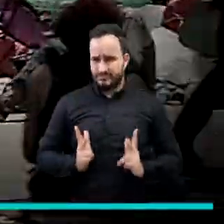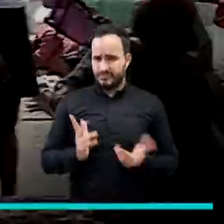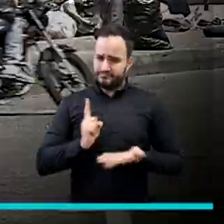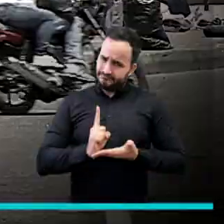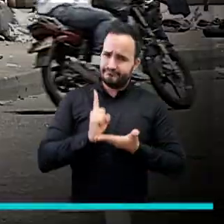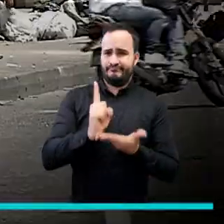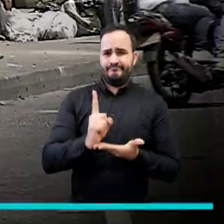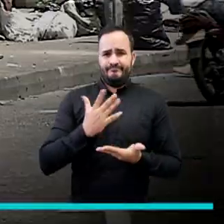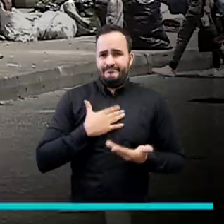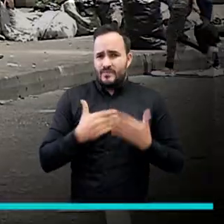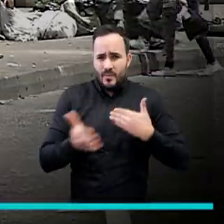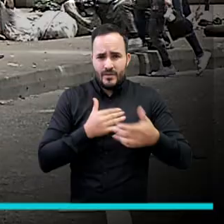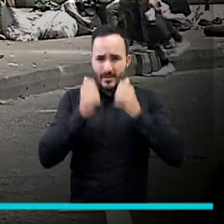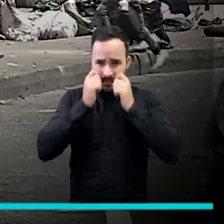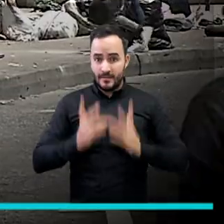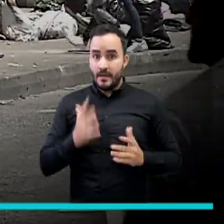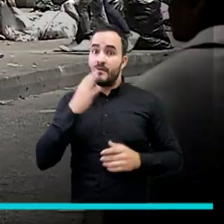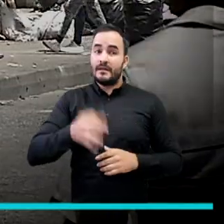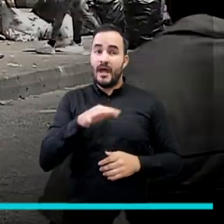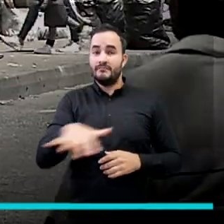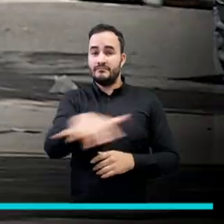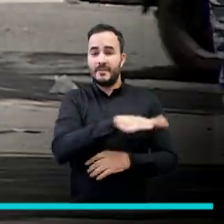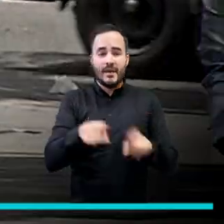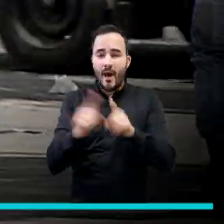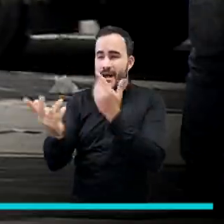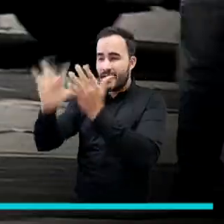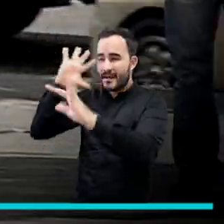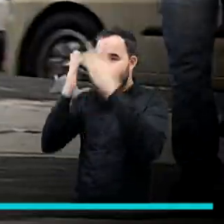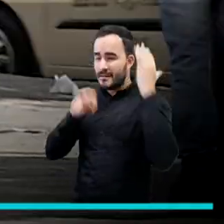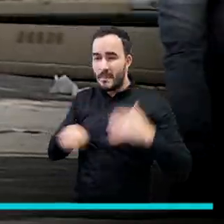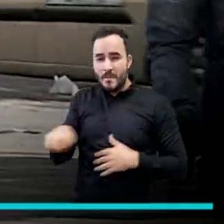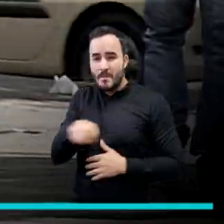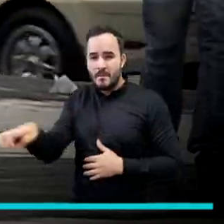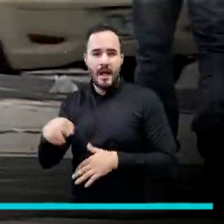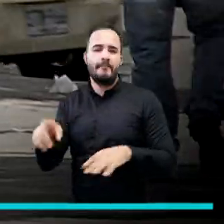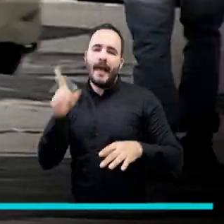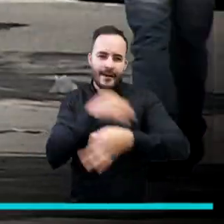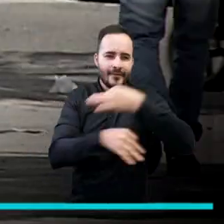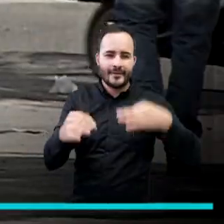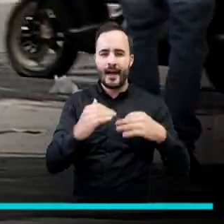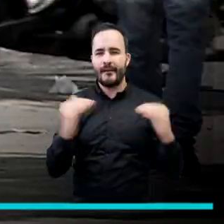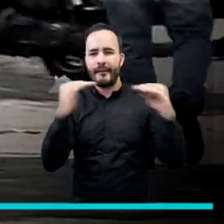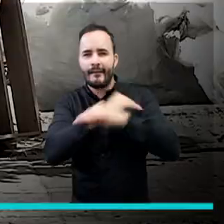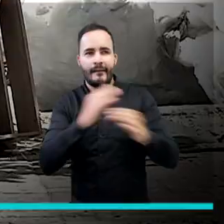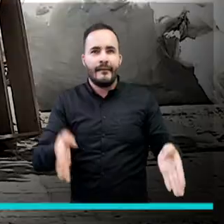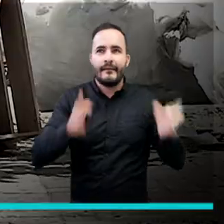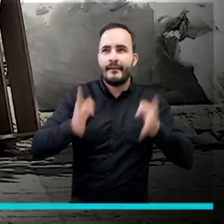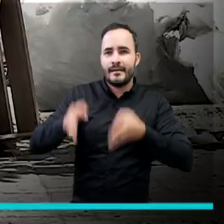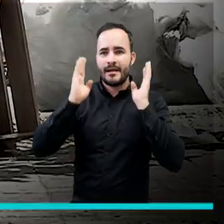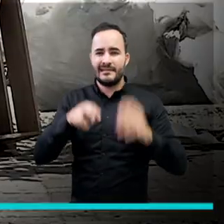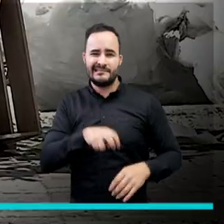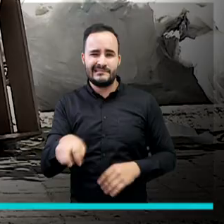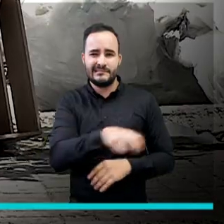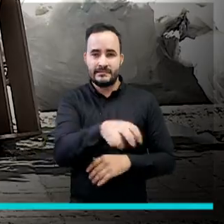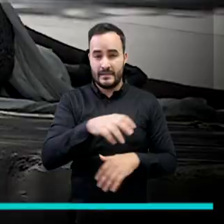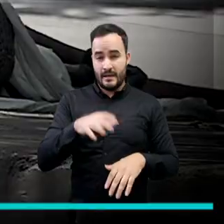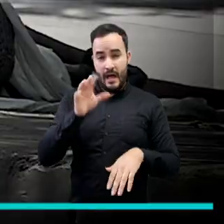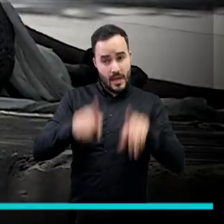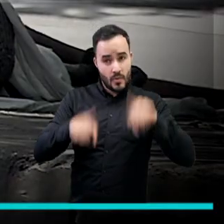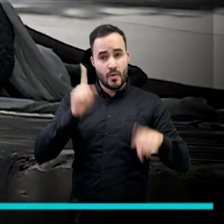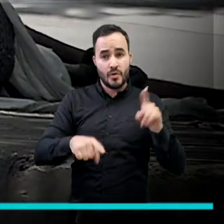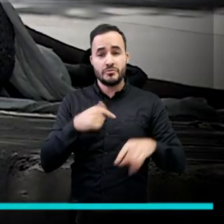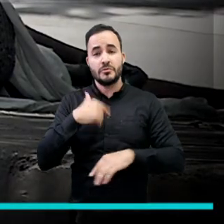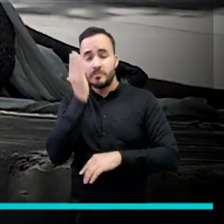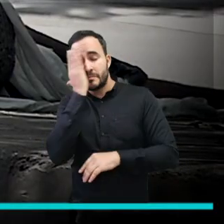porque es una selva de cemento, en verdad, ella no sobrevive cualquiera. Se acuestan muchos, pero se